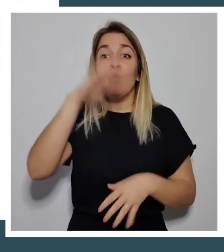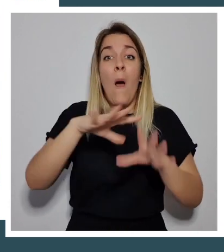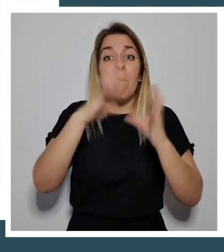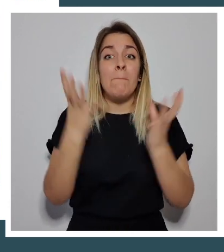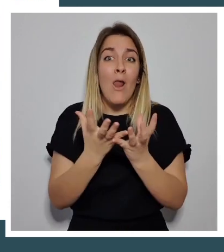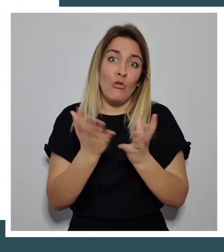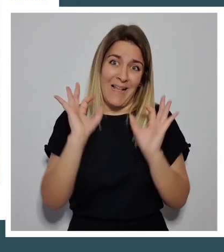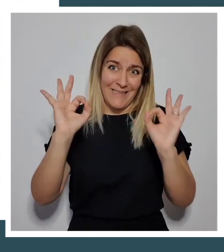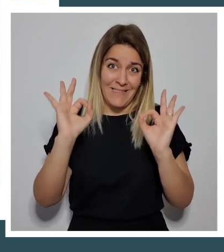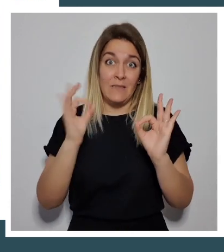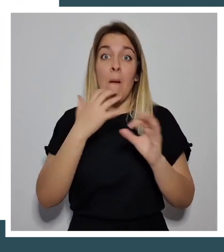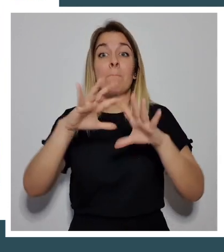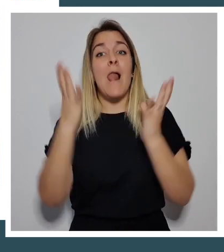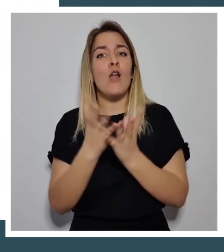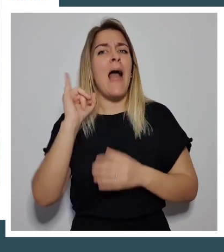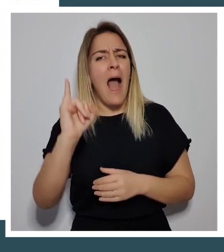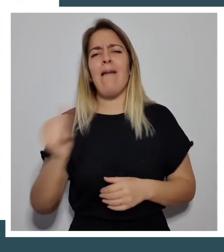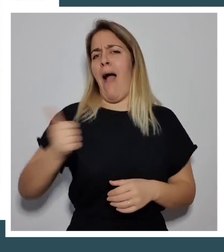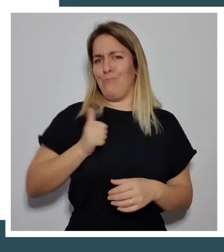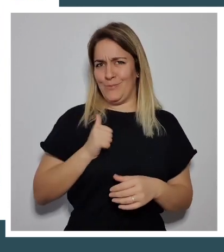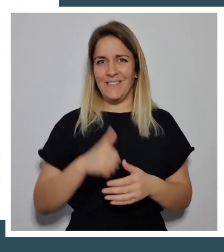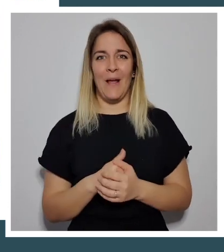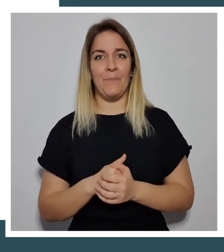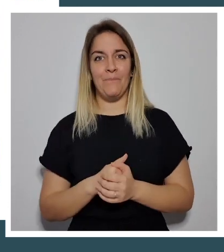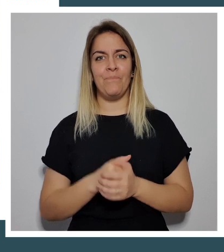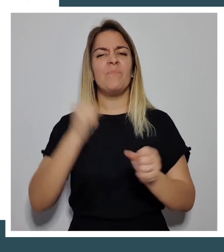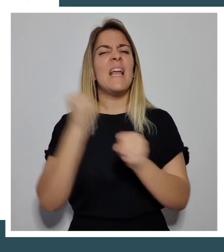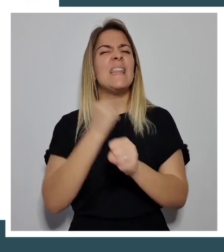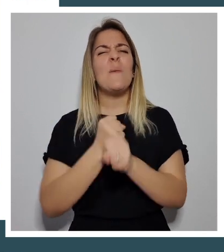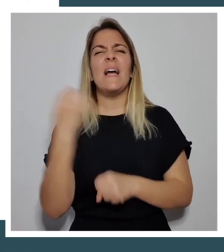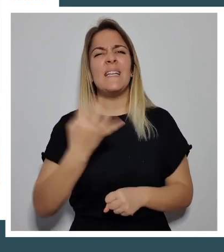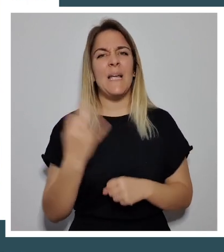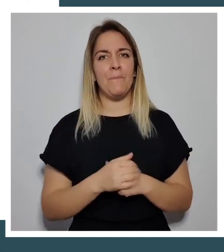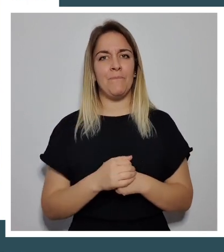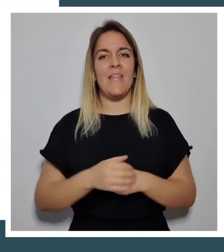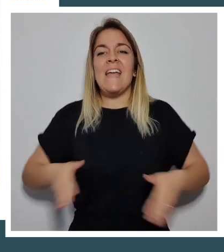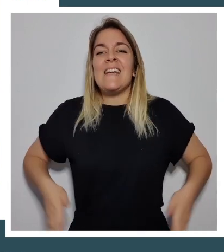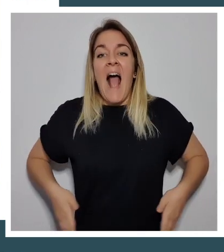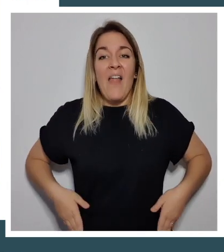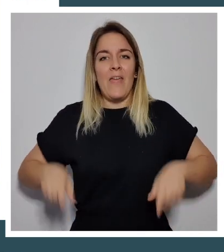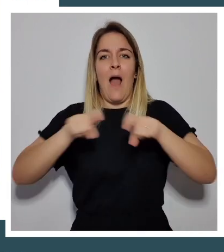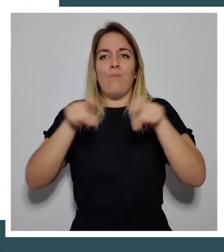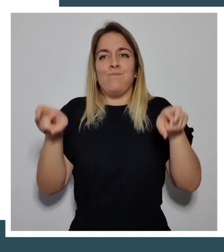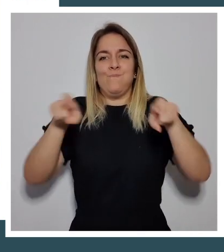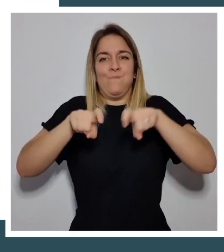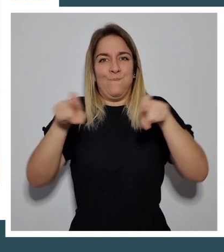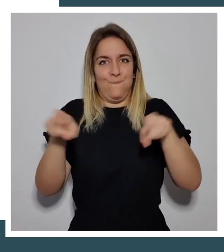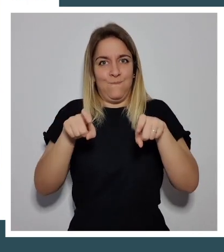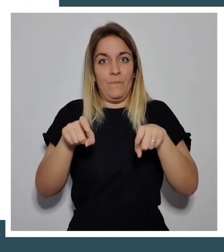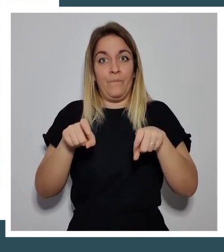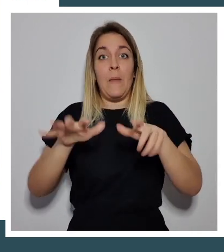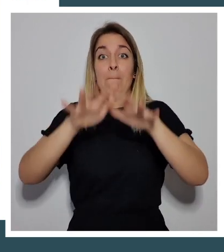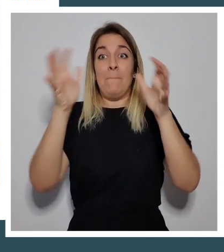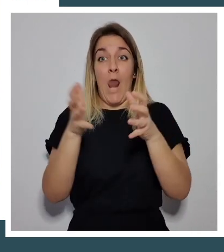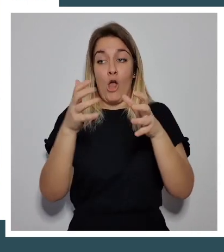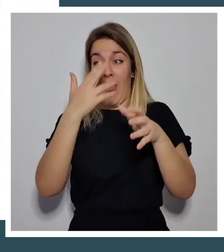Yo como tengo la pelota, pues aprovecho. Vamos a trabajar a ductores de cadera y para ello vamos a colocar la pelota